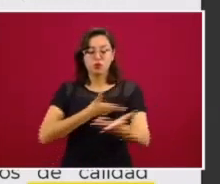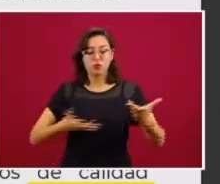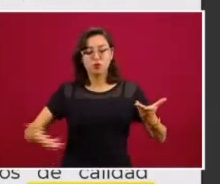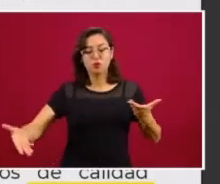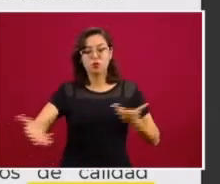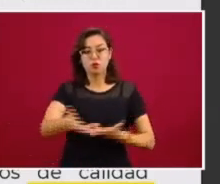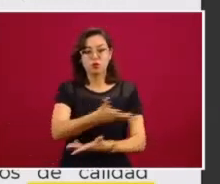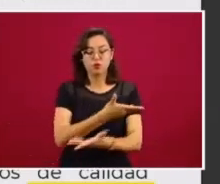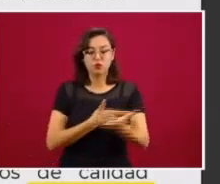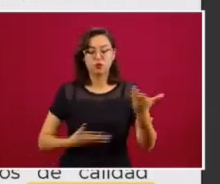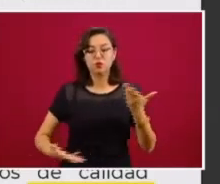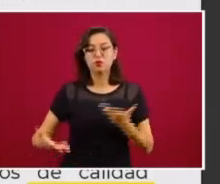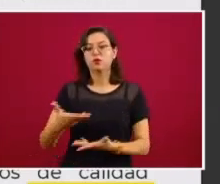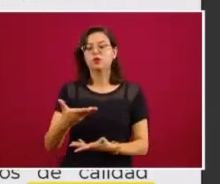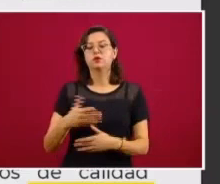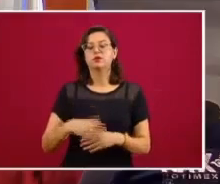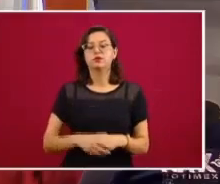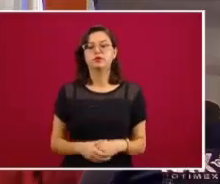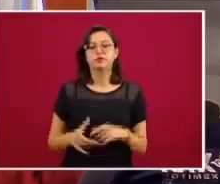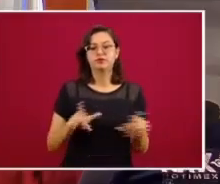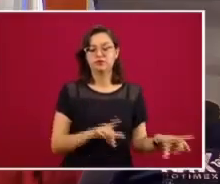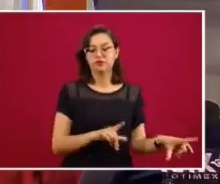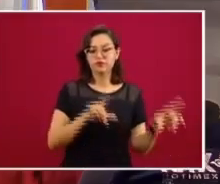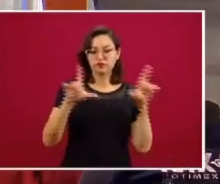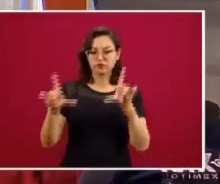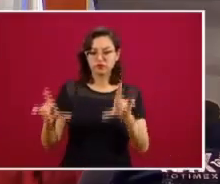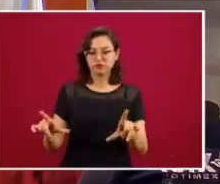renovada. La siguiente, por favor.